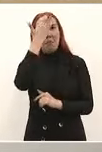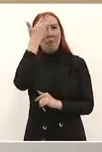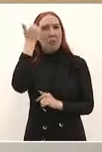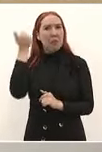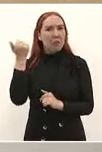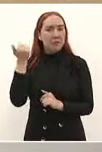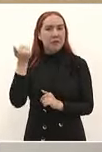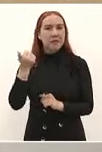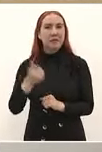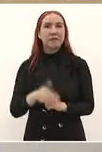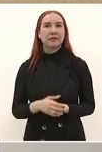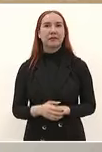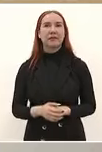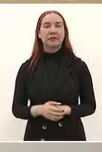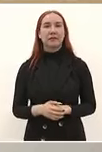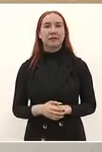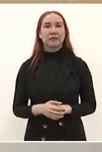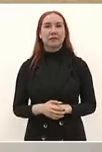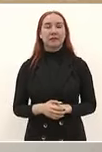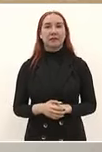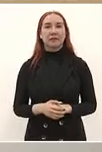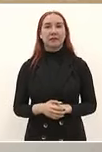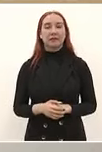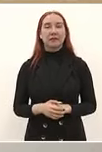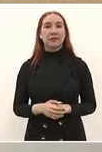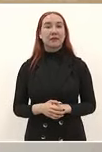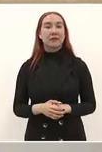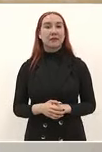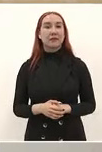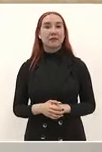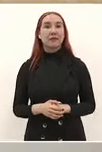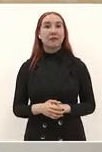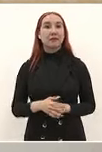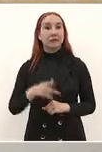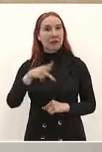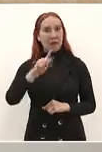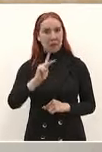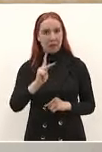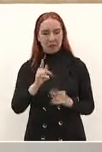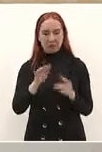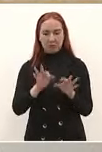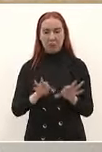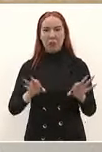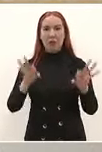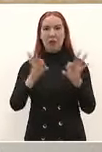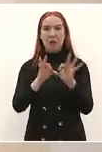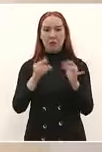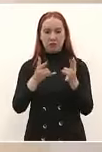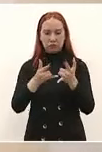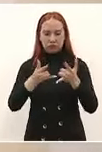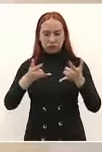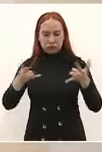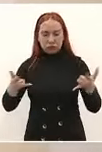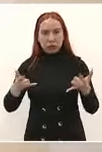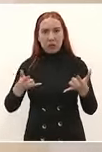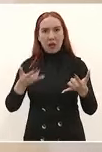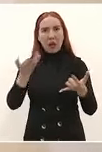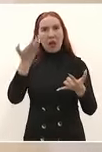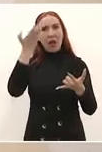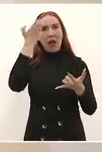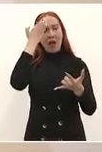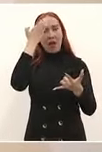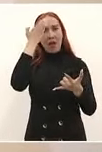pero si conocemos nuestra historia pues vamos a